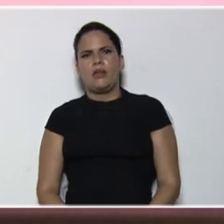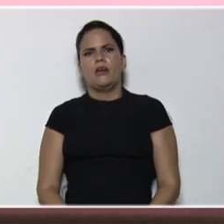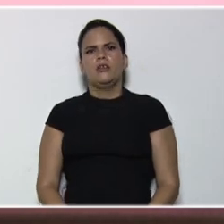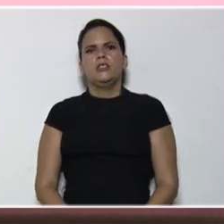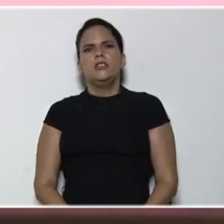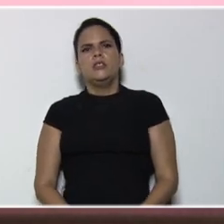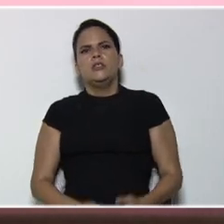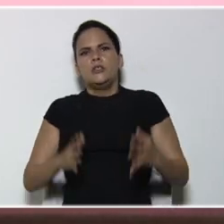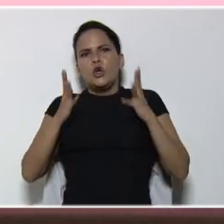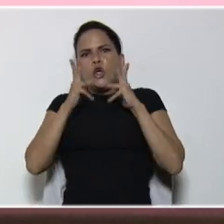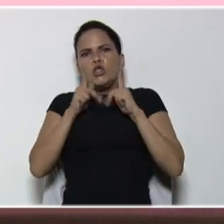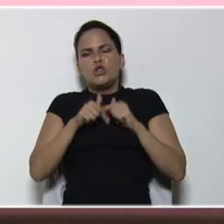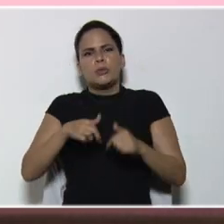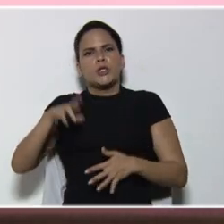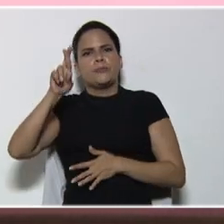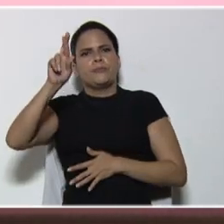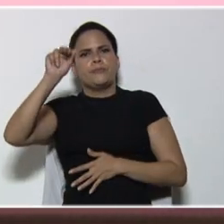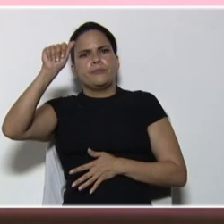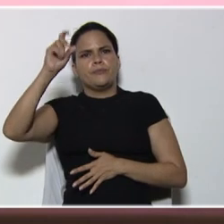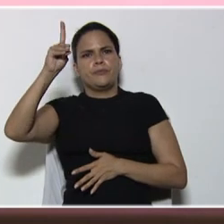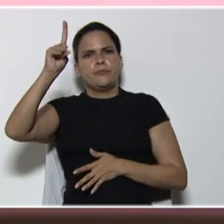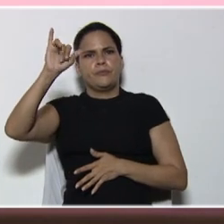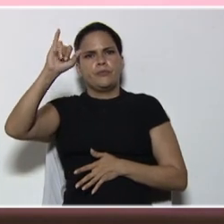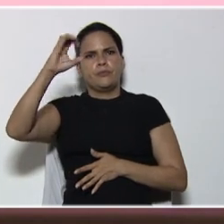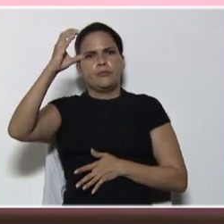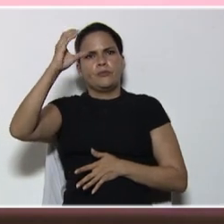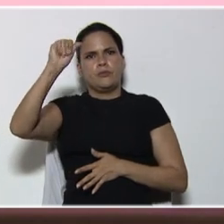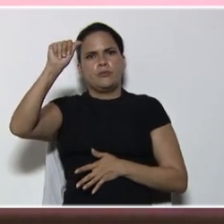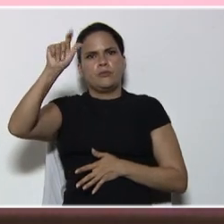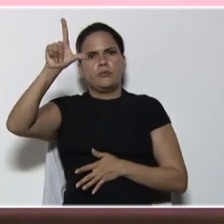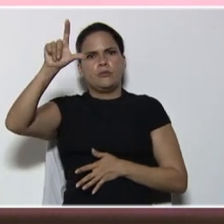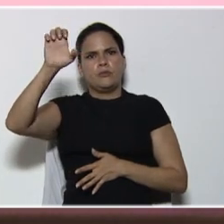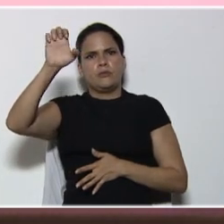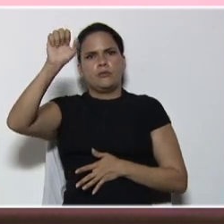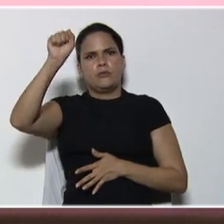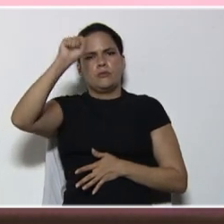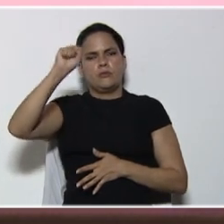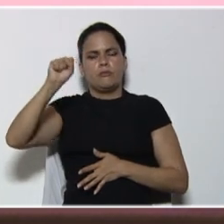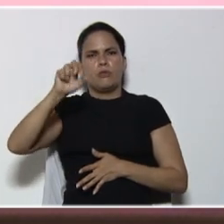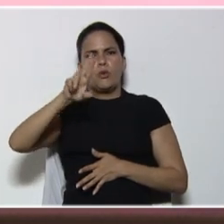para los radicales, podemos utilizar, un recurso, que es un juego de mesa,